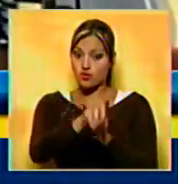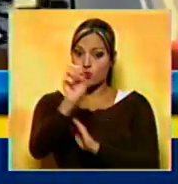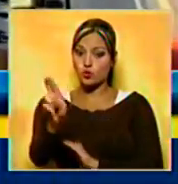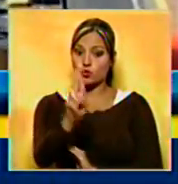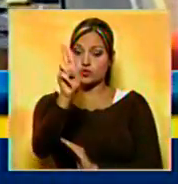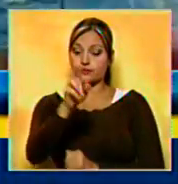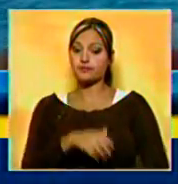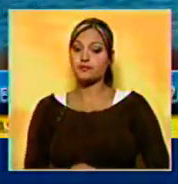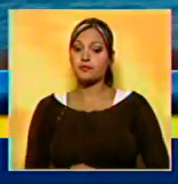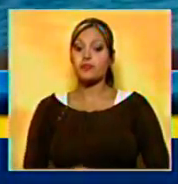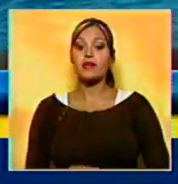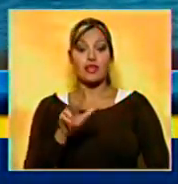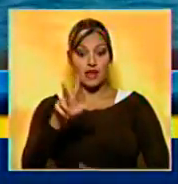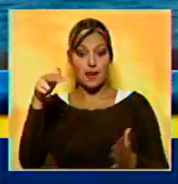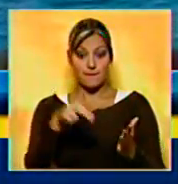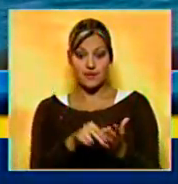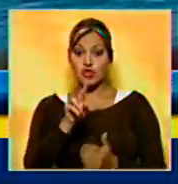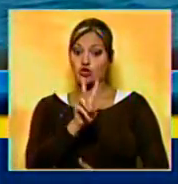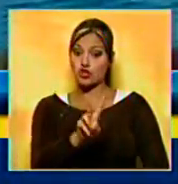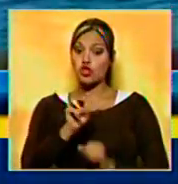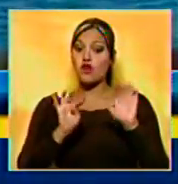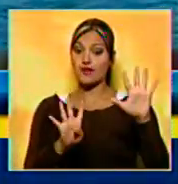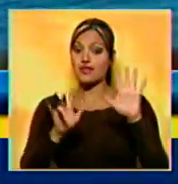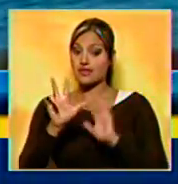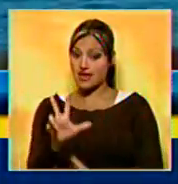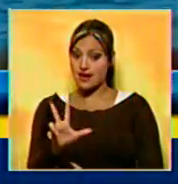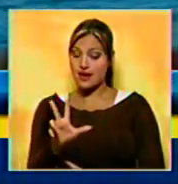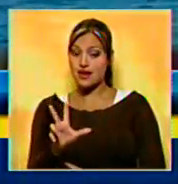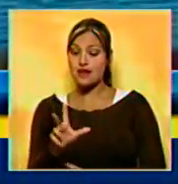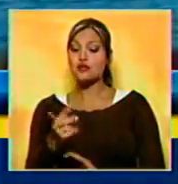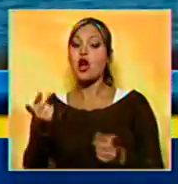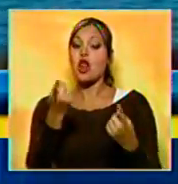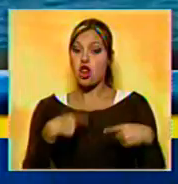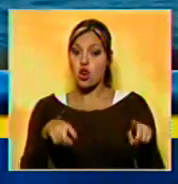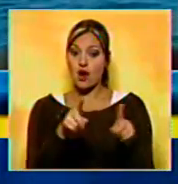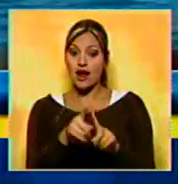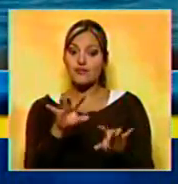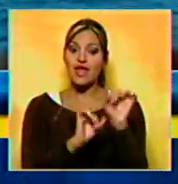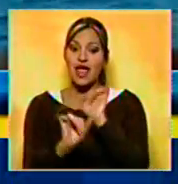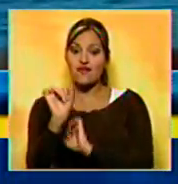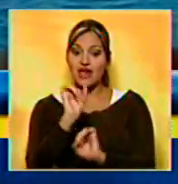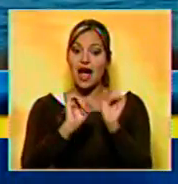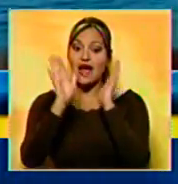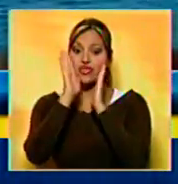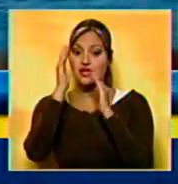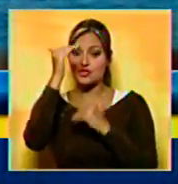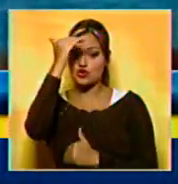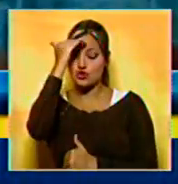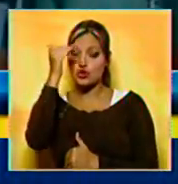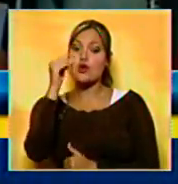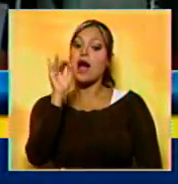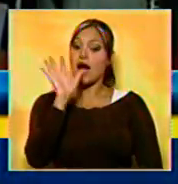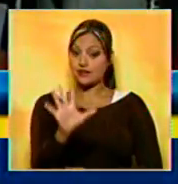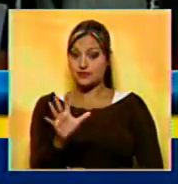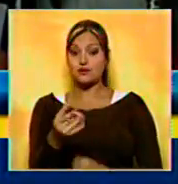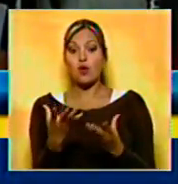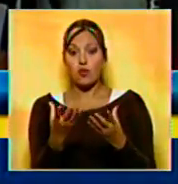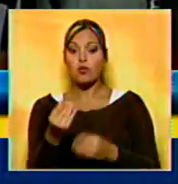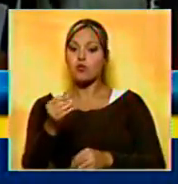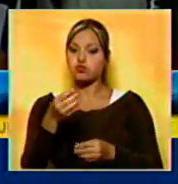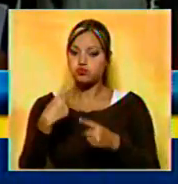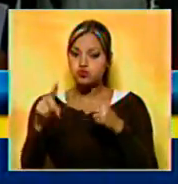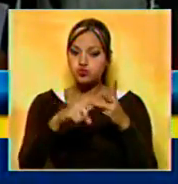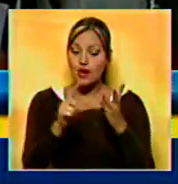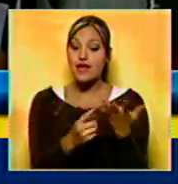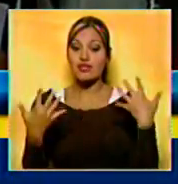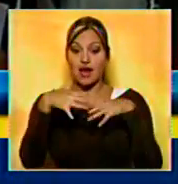Vamos a tener 3.293 puntos de prevención y atención de manera multidisciplinaria,